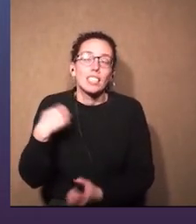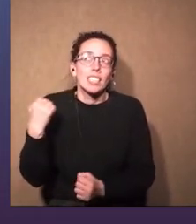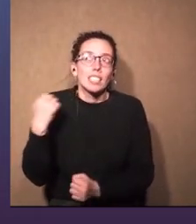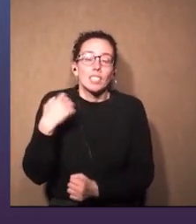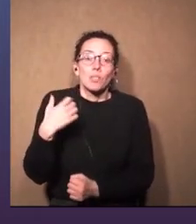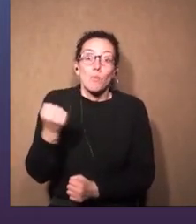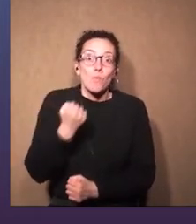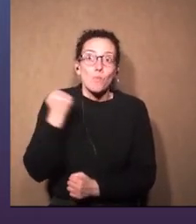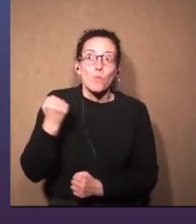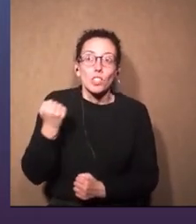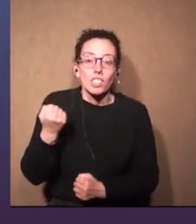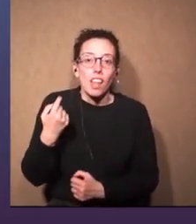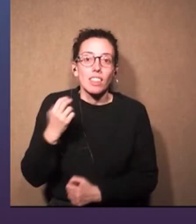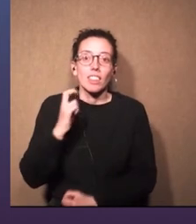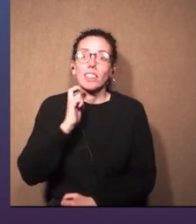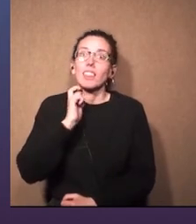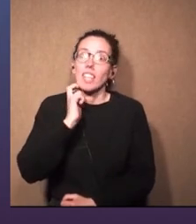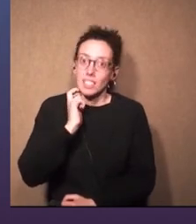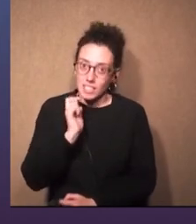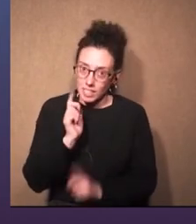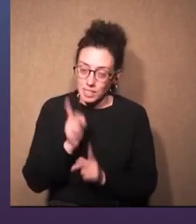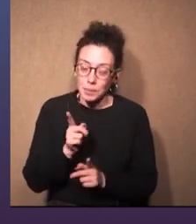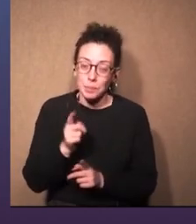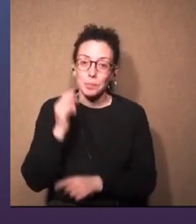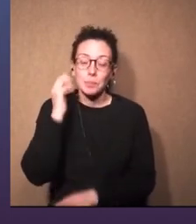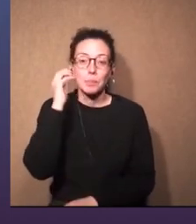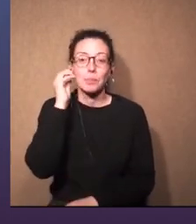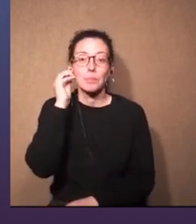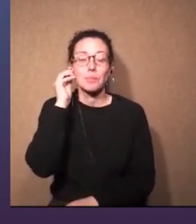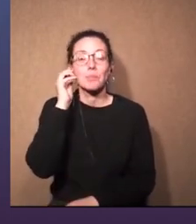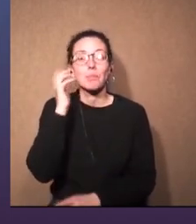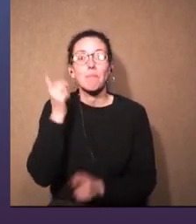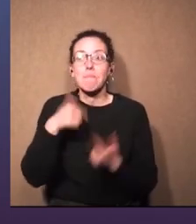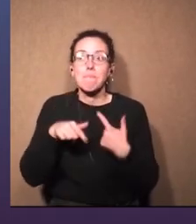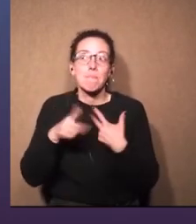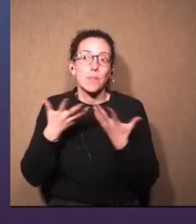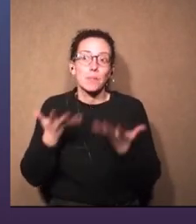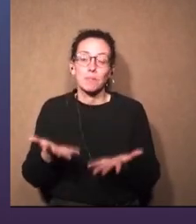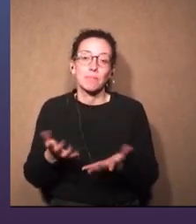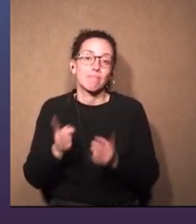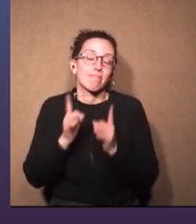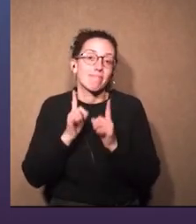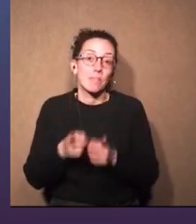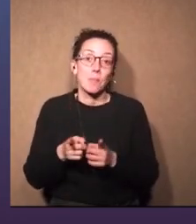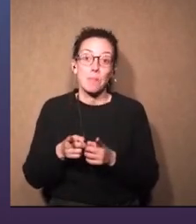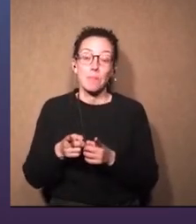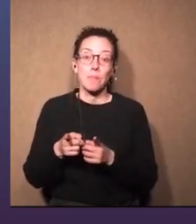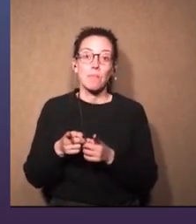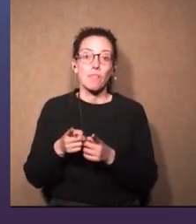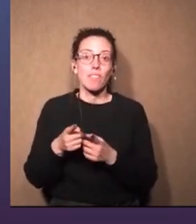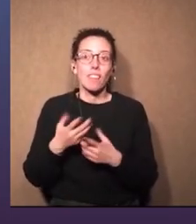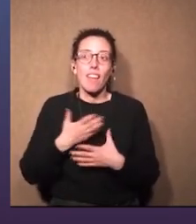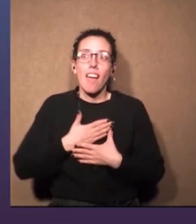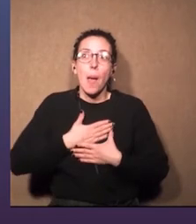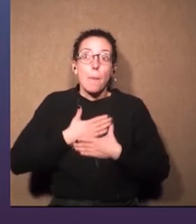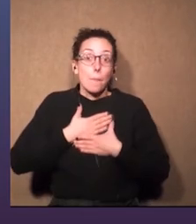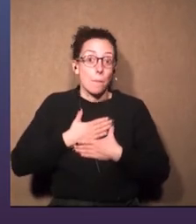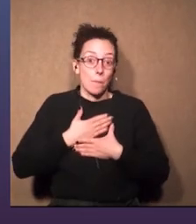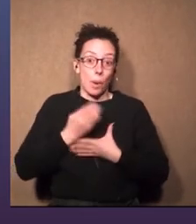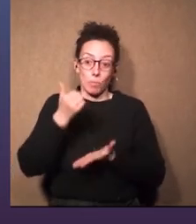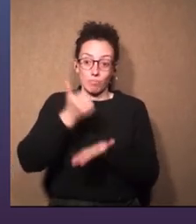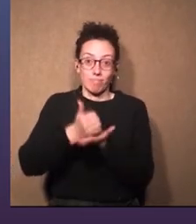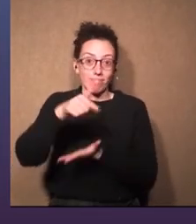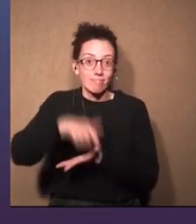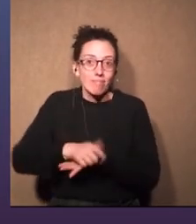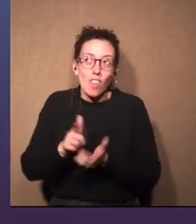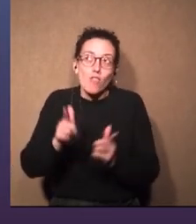y y muy estresante pero bueno a su vez también querible